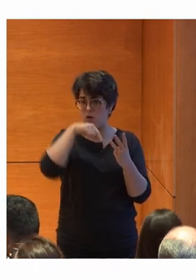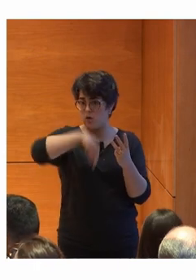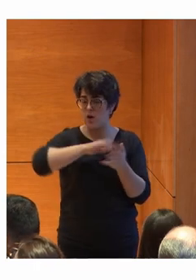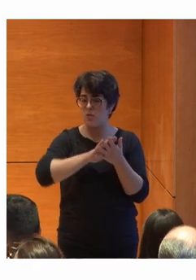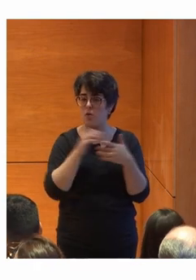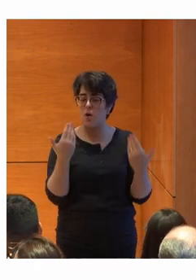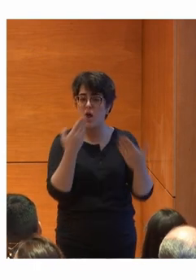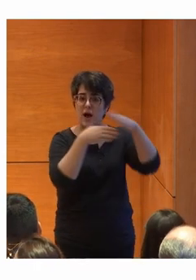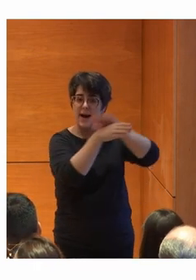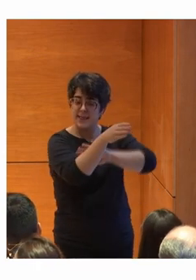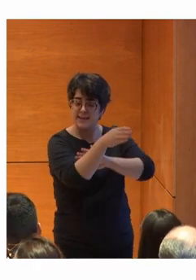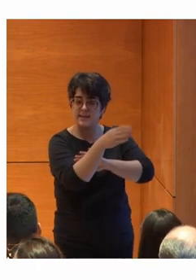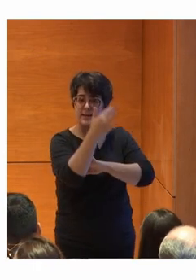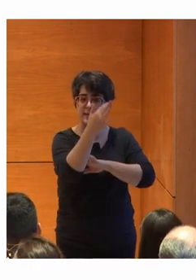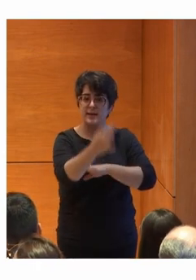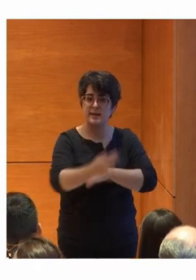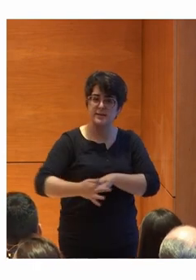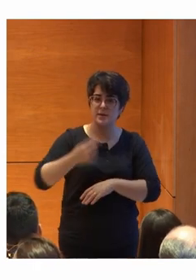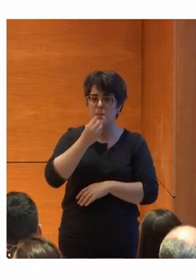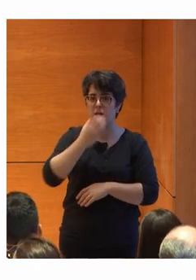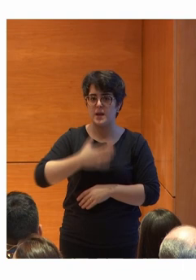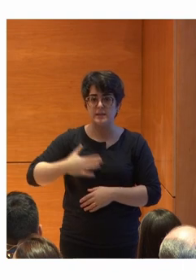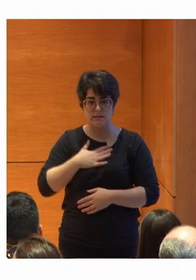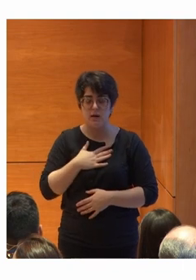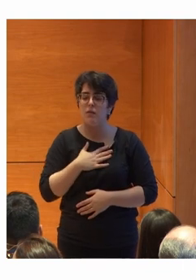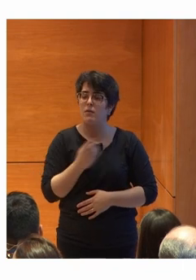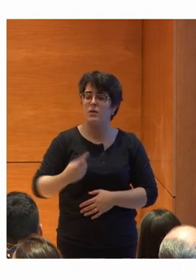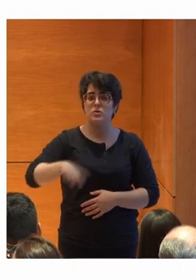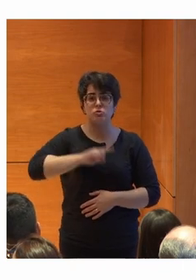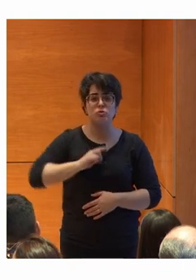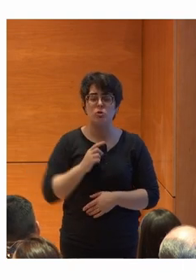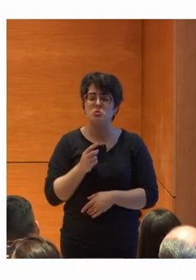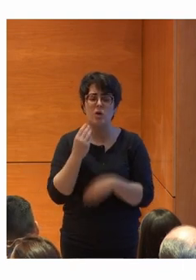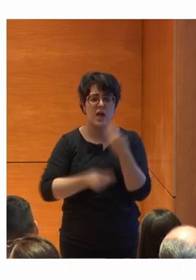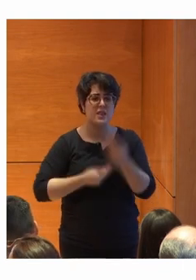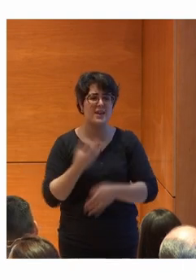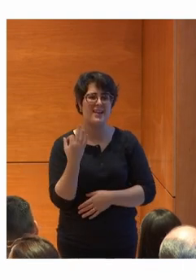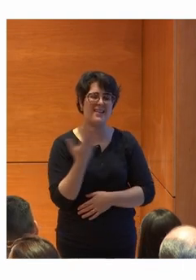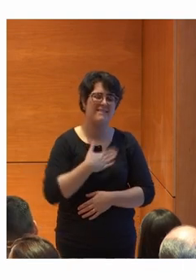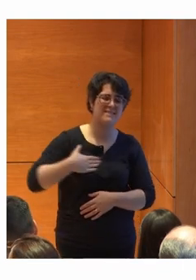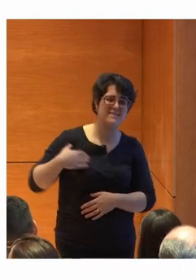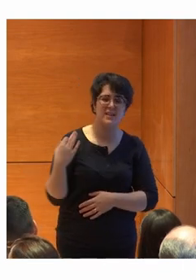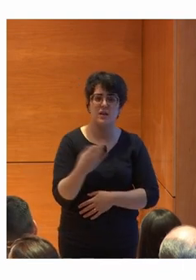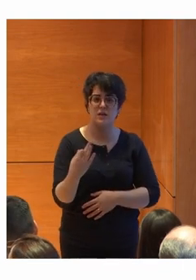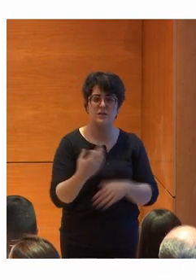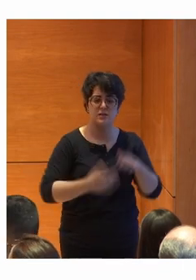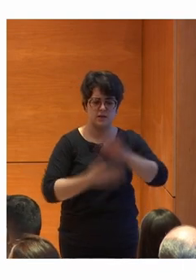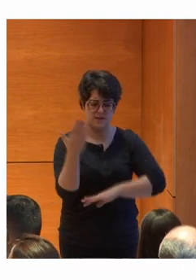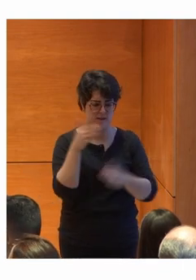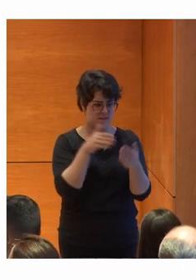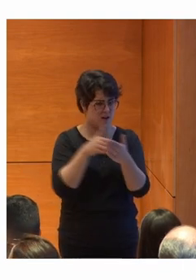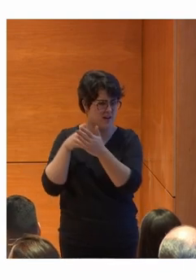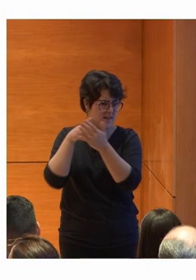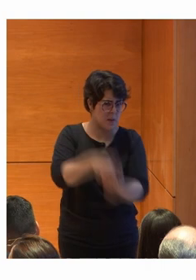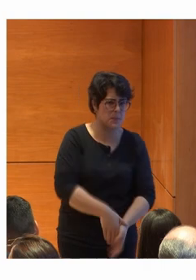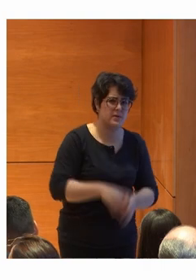hoy es la accesibilidad y el bienestar. Aquí lo que queremos es romper barreras, sobre todo